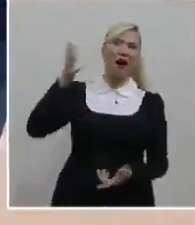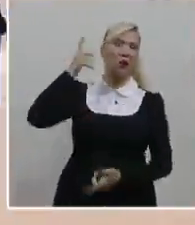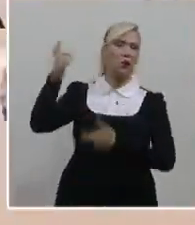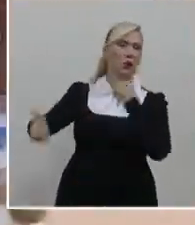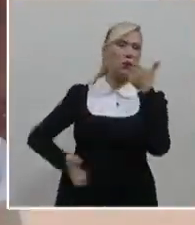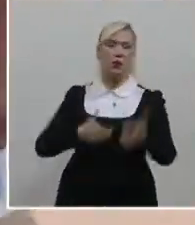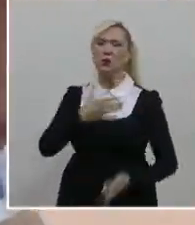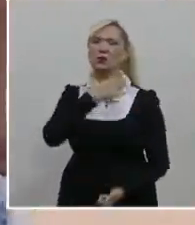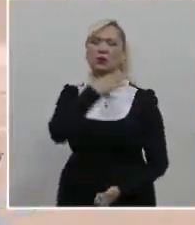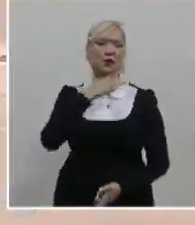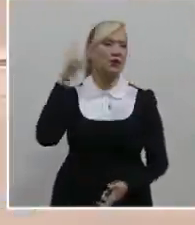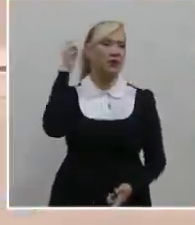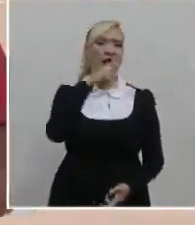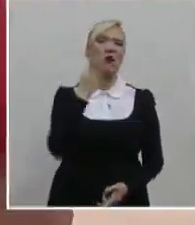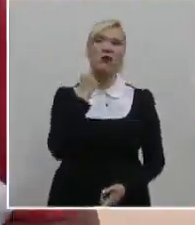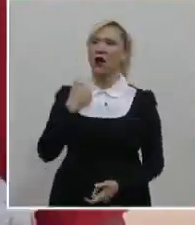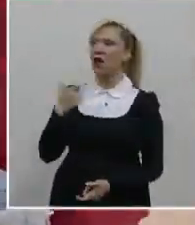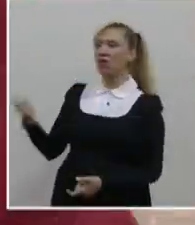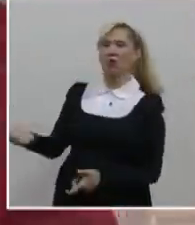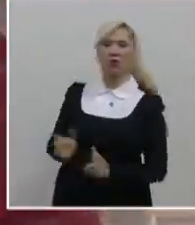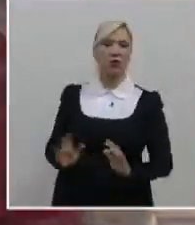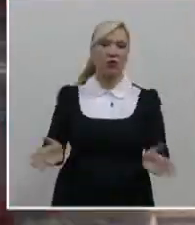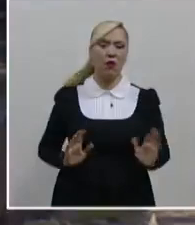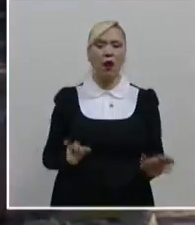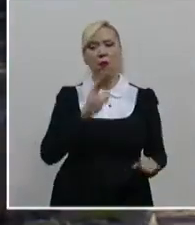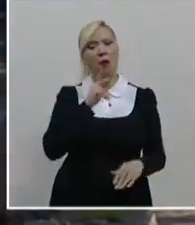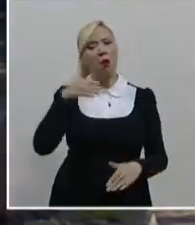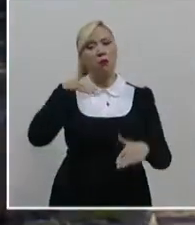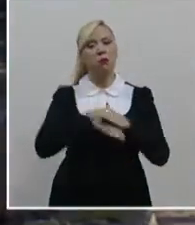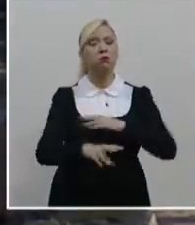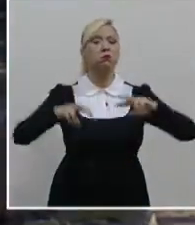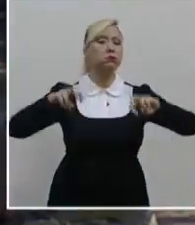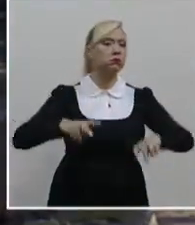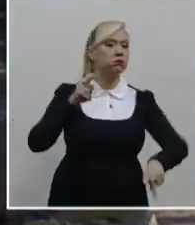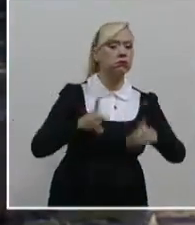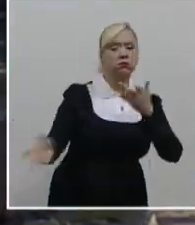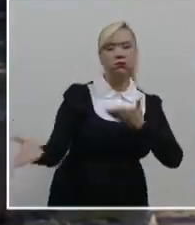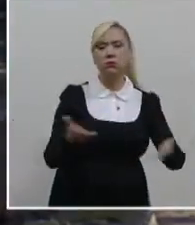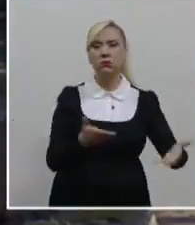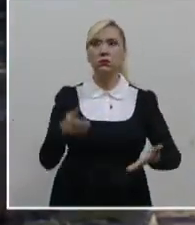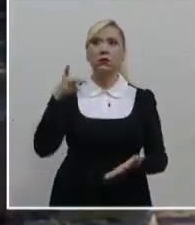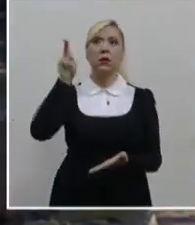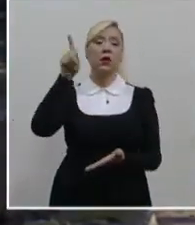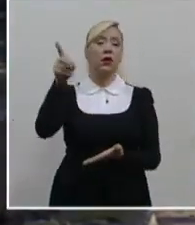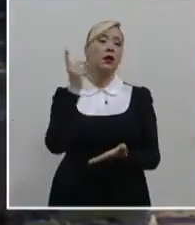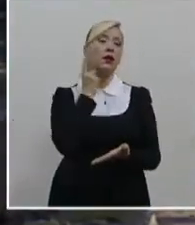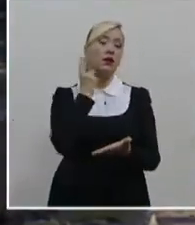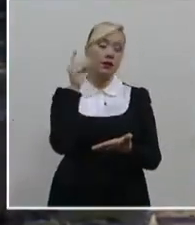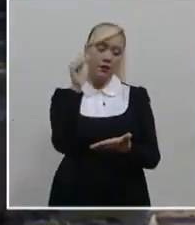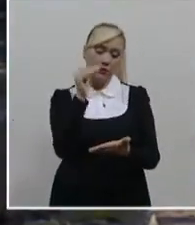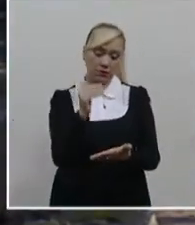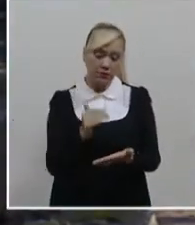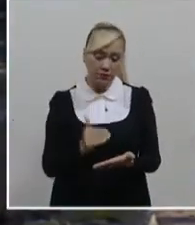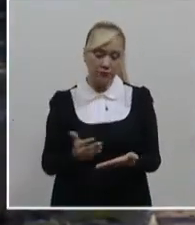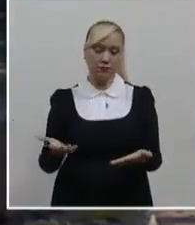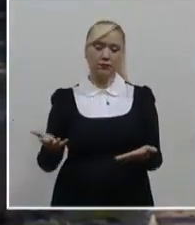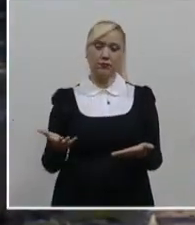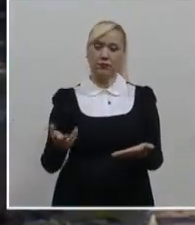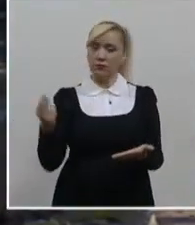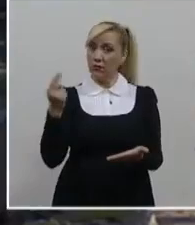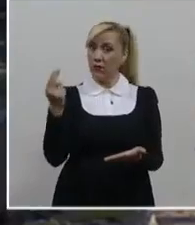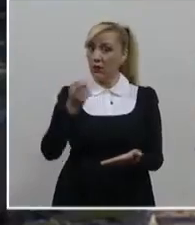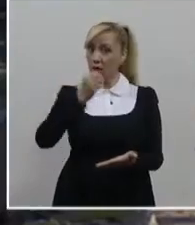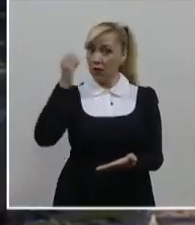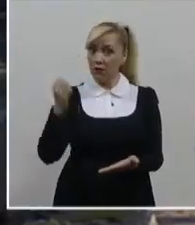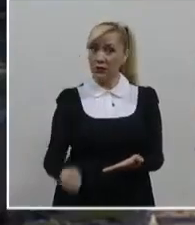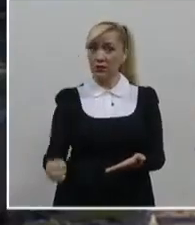difícil acceso. En el caso concreto, el legislador no consideró prudente que cuando se reclaman las prestaciones en cuestión, no fuera necesario agotar